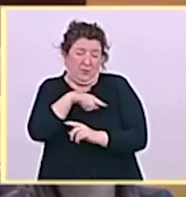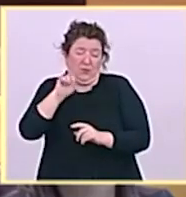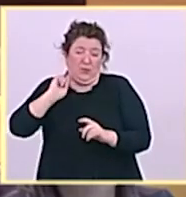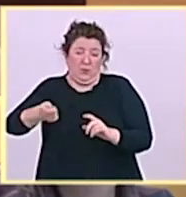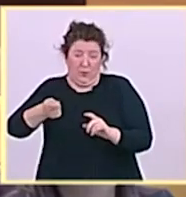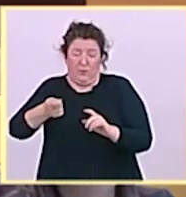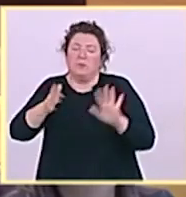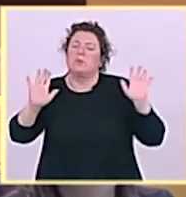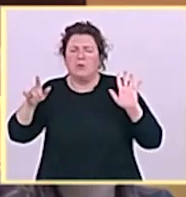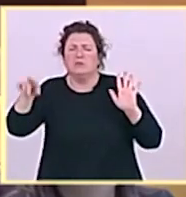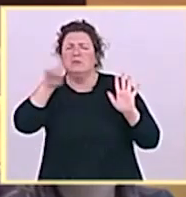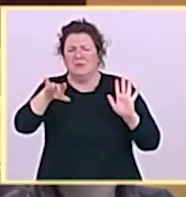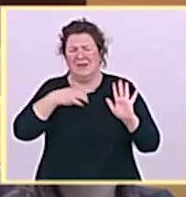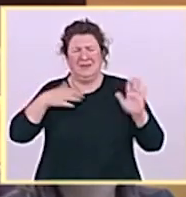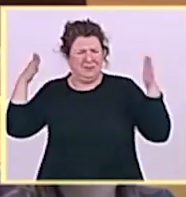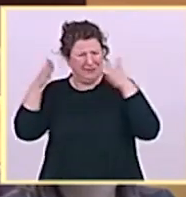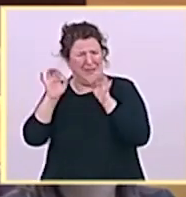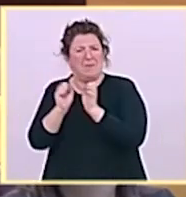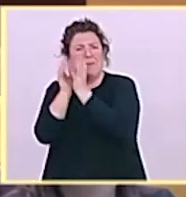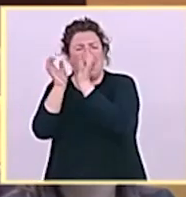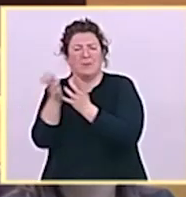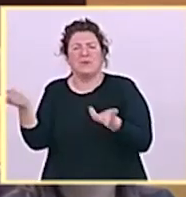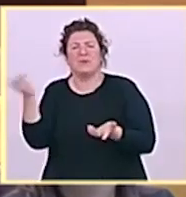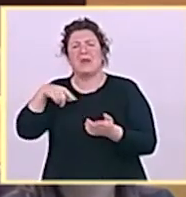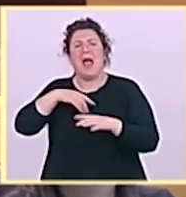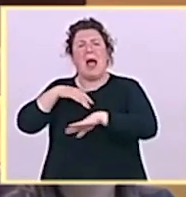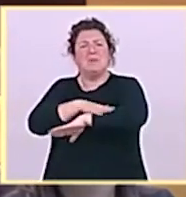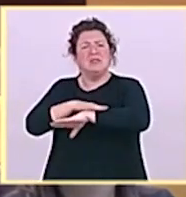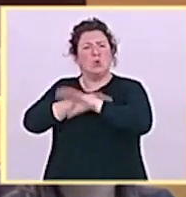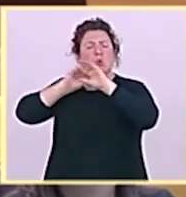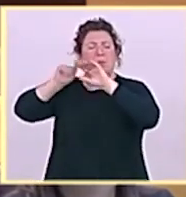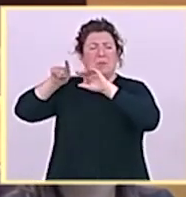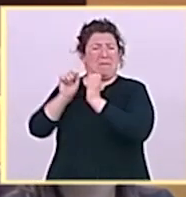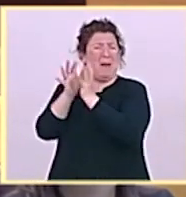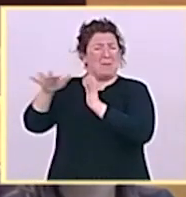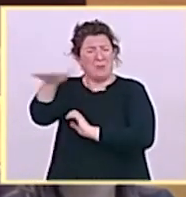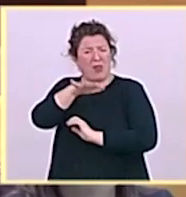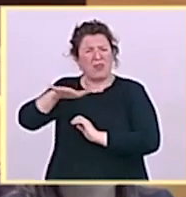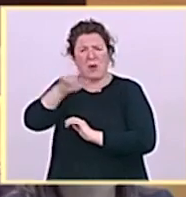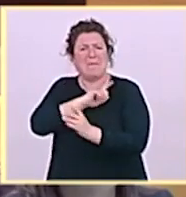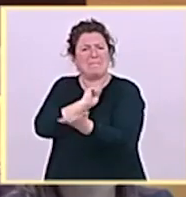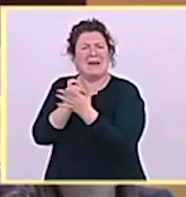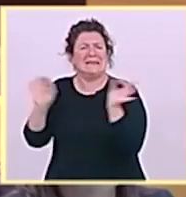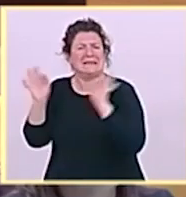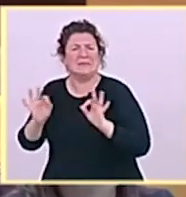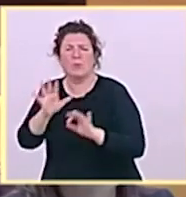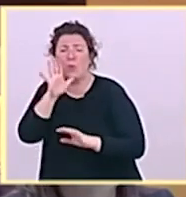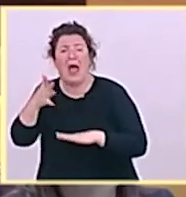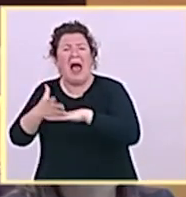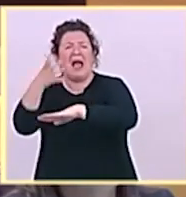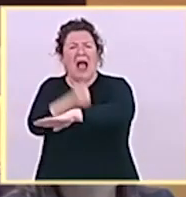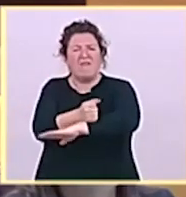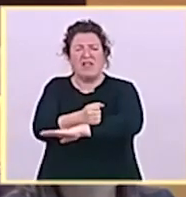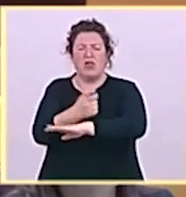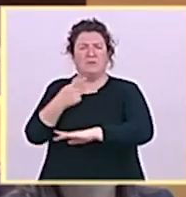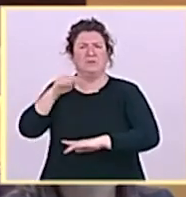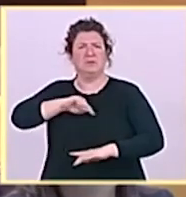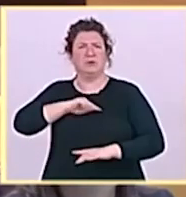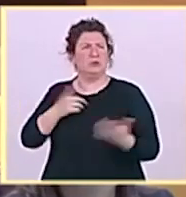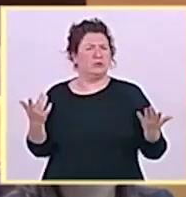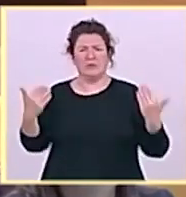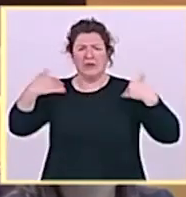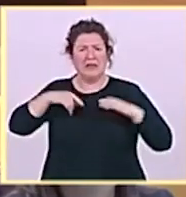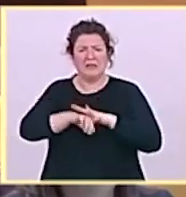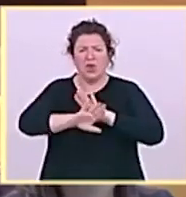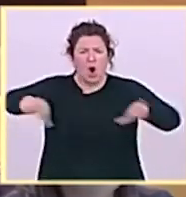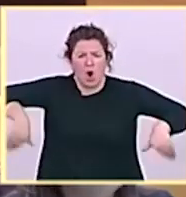La Palma y haya dejado solo al cabildo en la gestión de la emergencia de las zonas que siguen cerradas de Puerto Nao a La Bombilla? Por